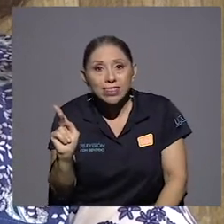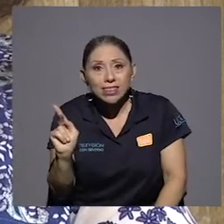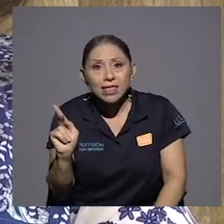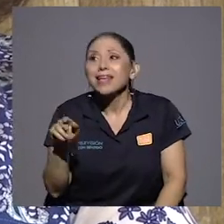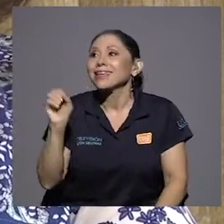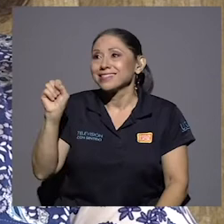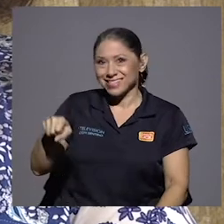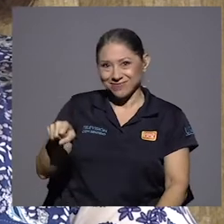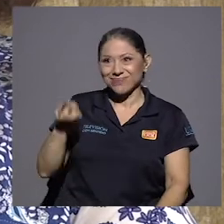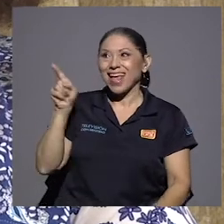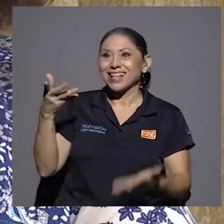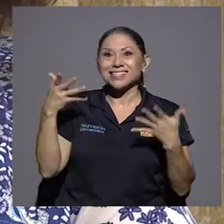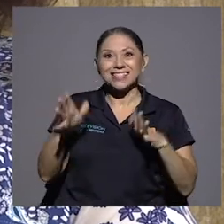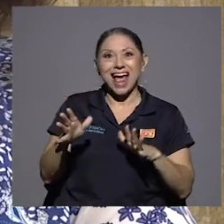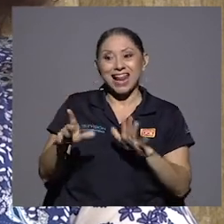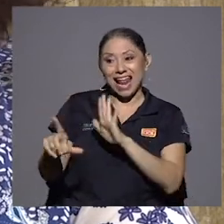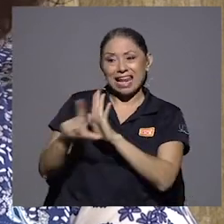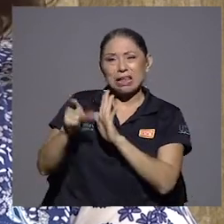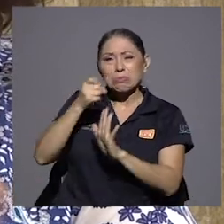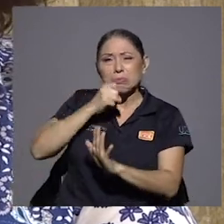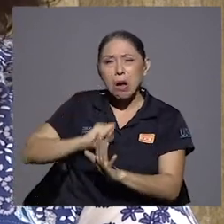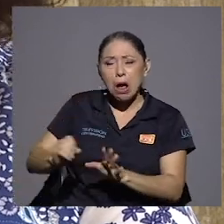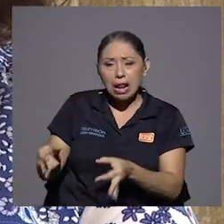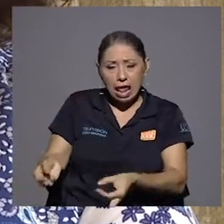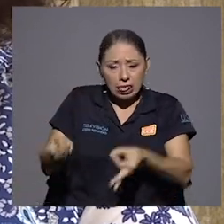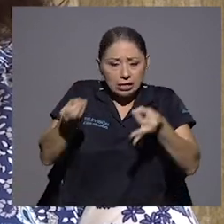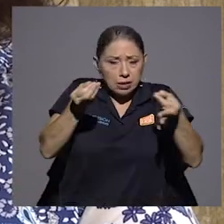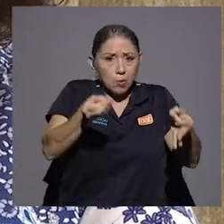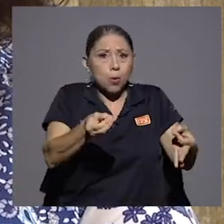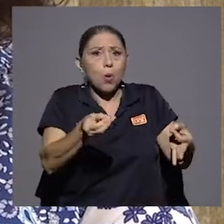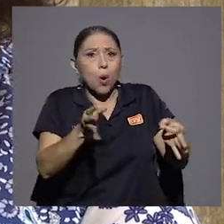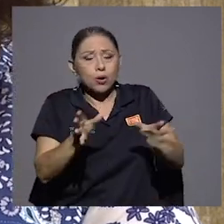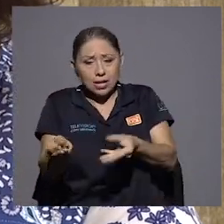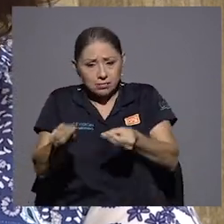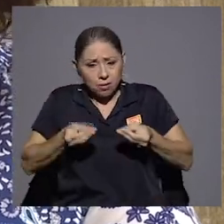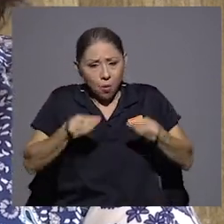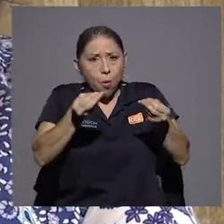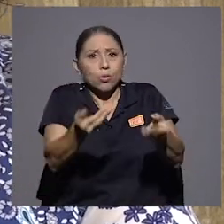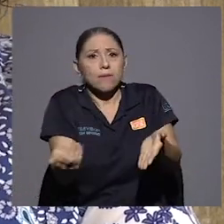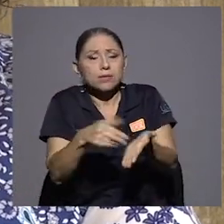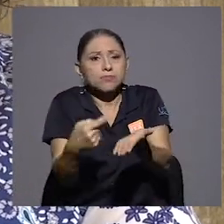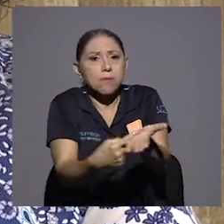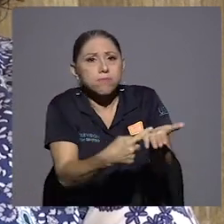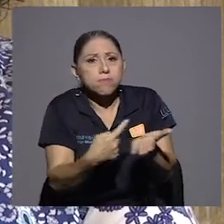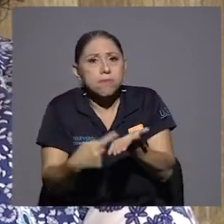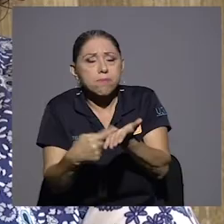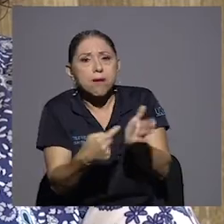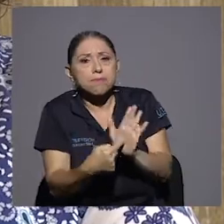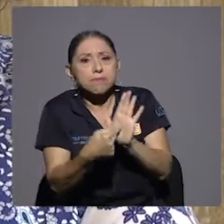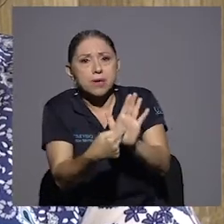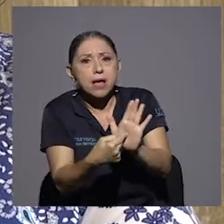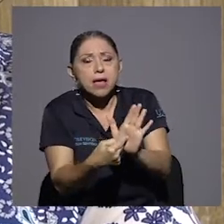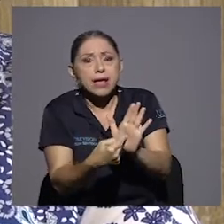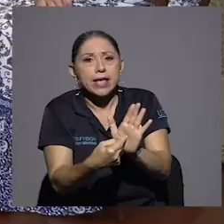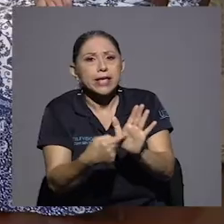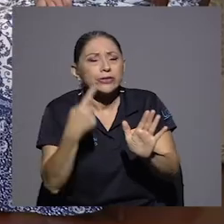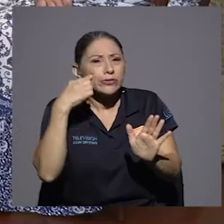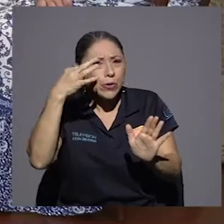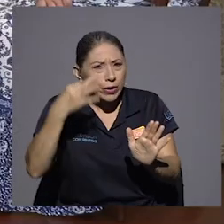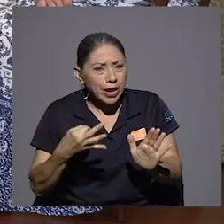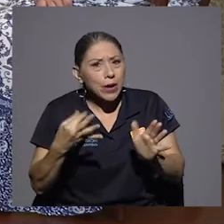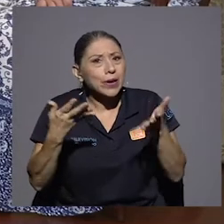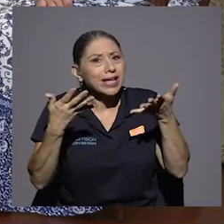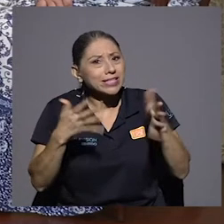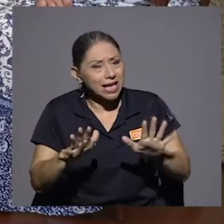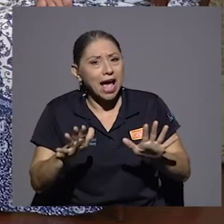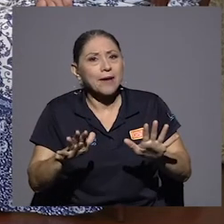bueno vamos a ver yo creo que va enviando en popa ¿verdad? en este se le eximió